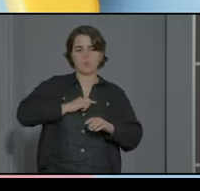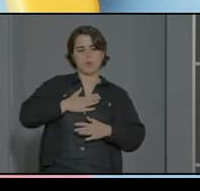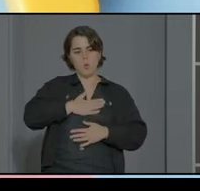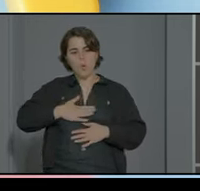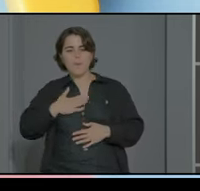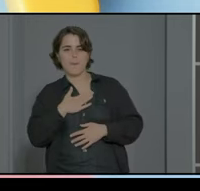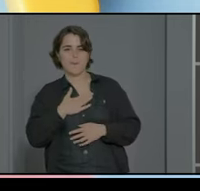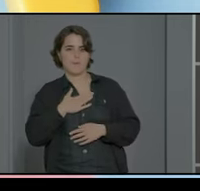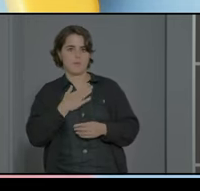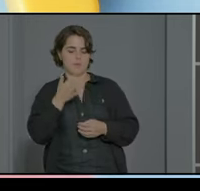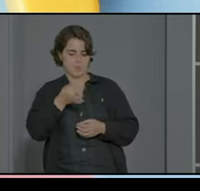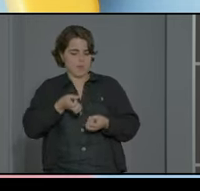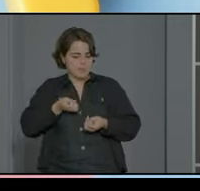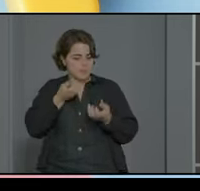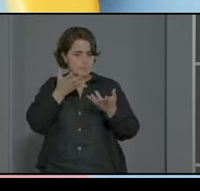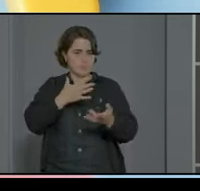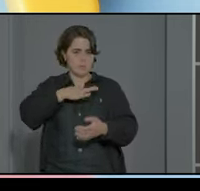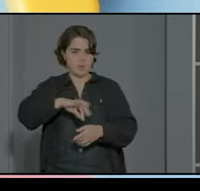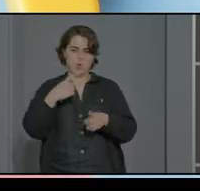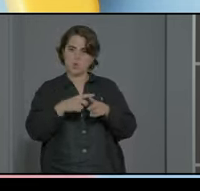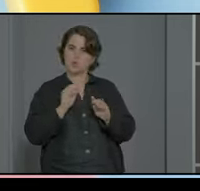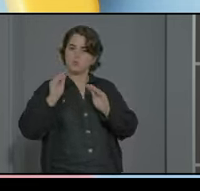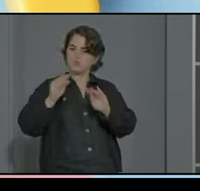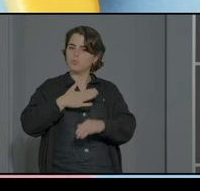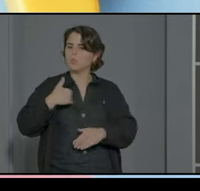puedan expresar lo que lo que quieren ¿no?